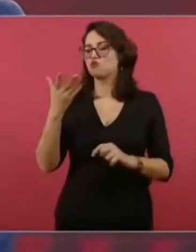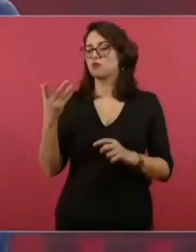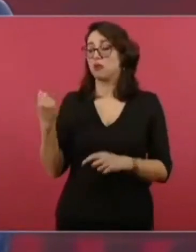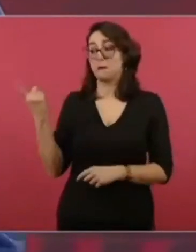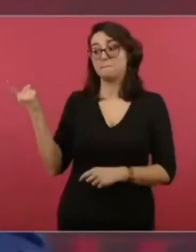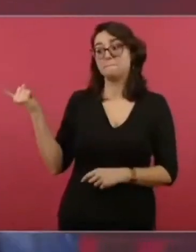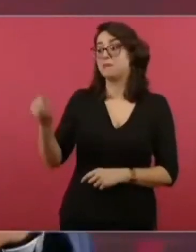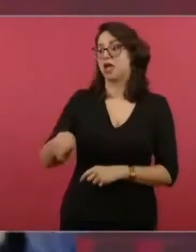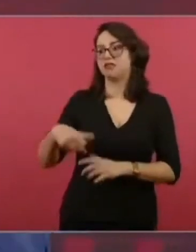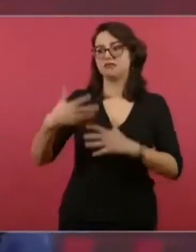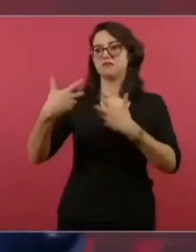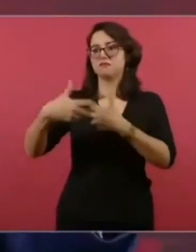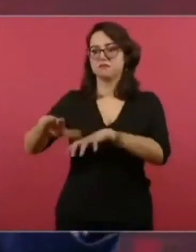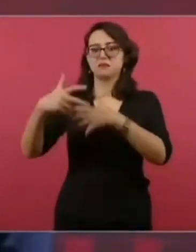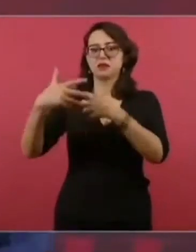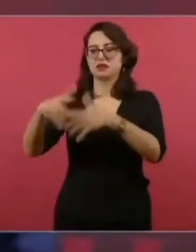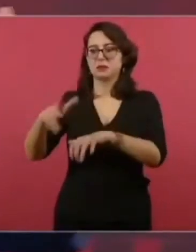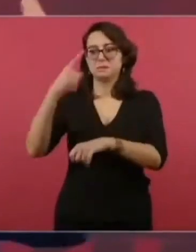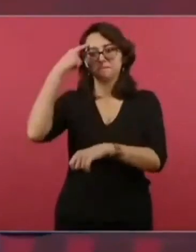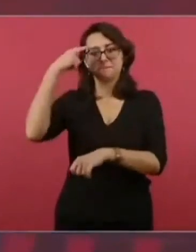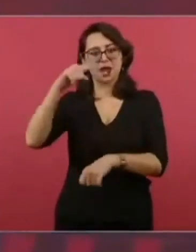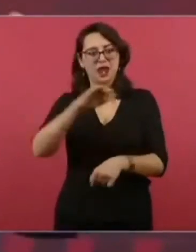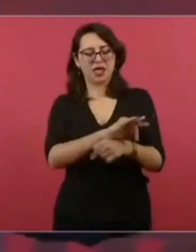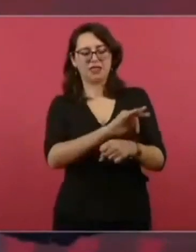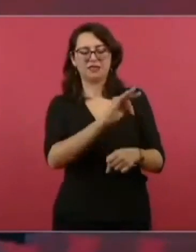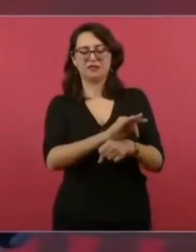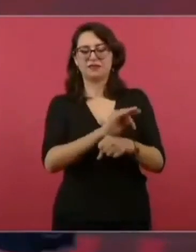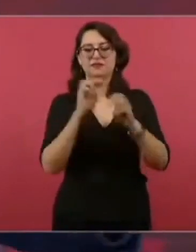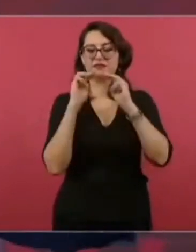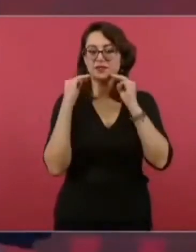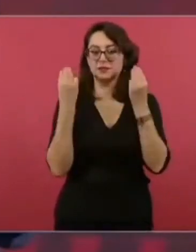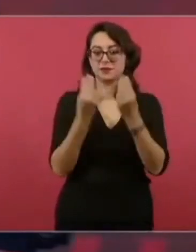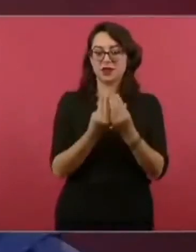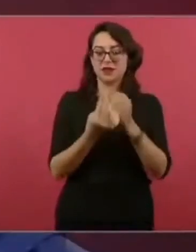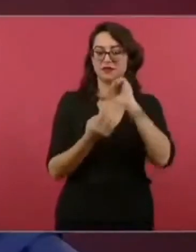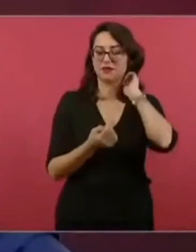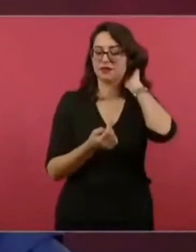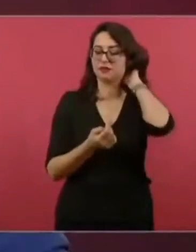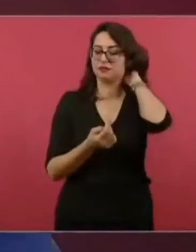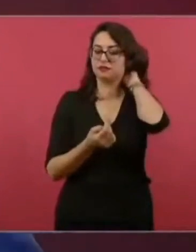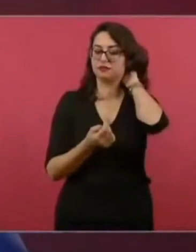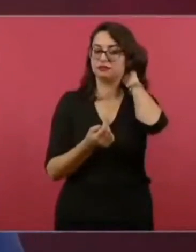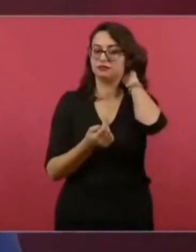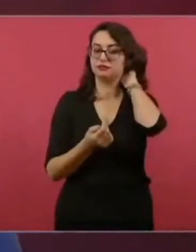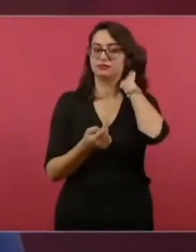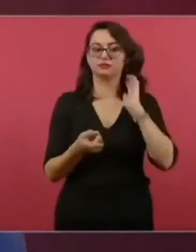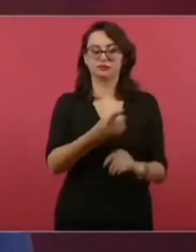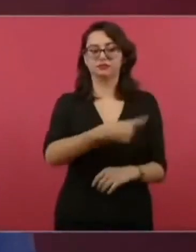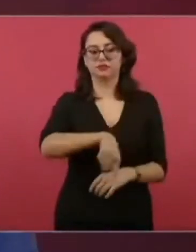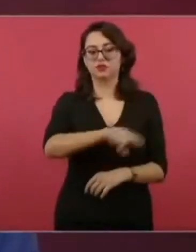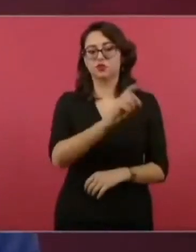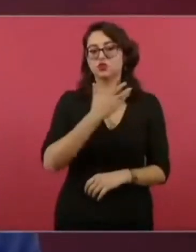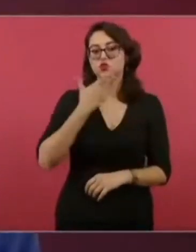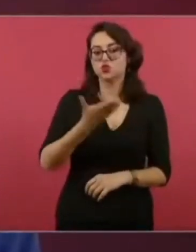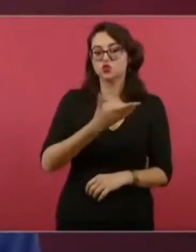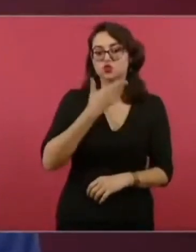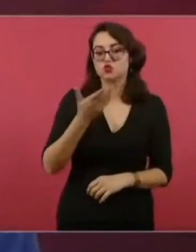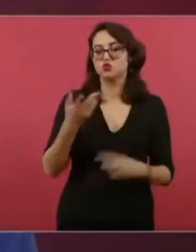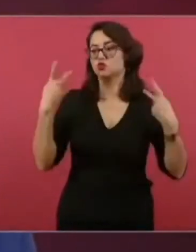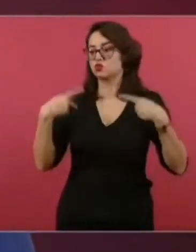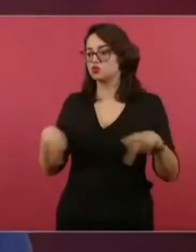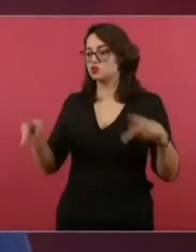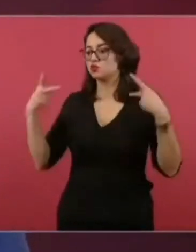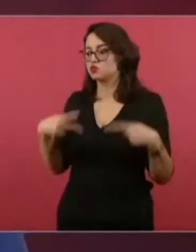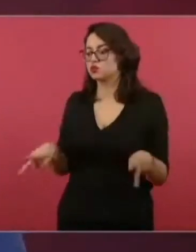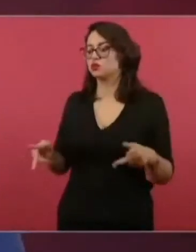Van creando una base social de apoyo. La consiguen